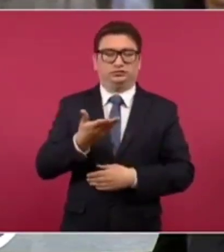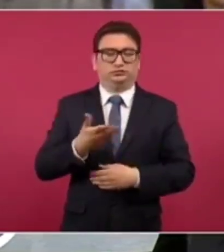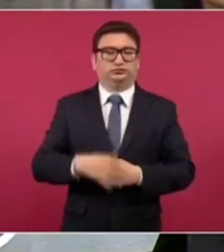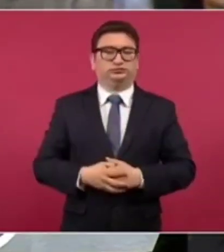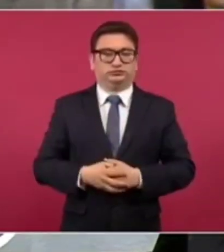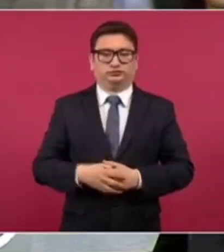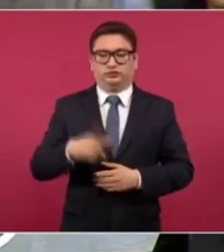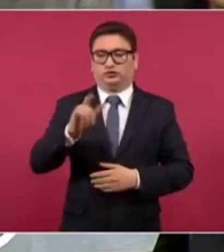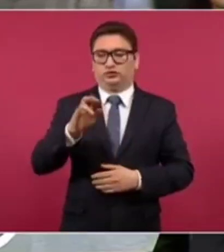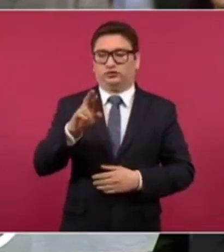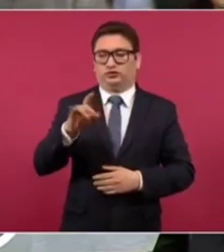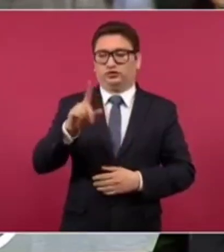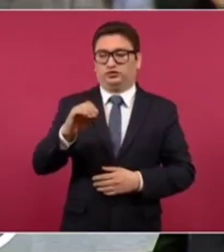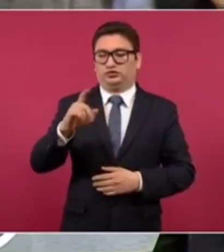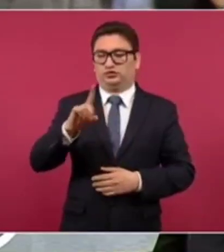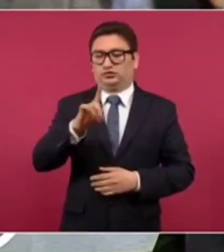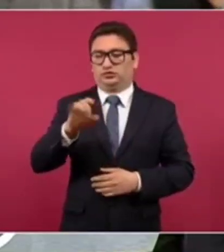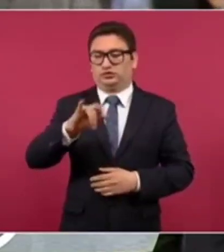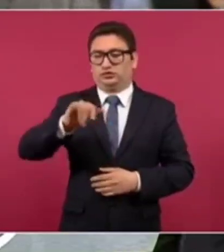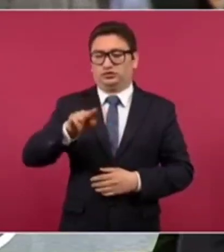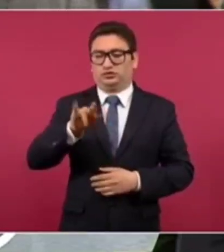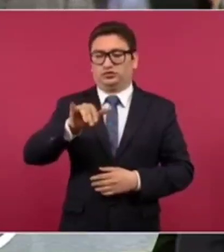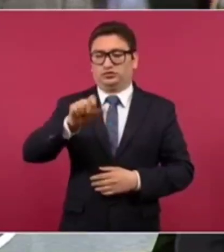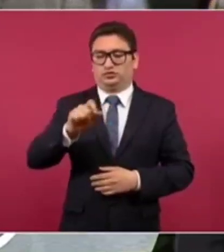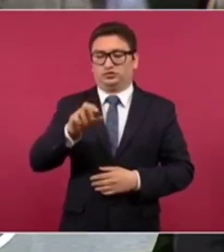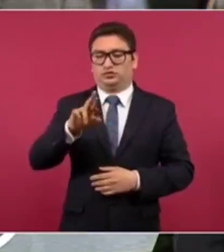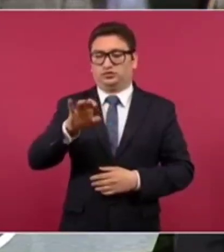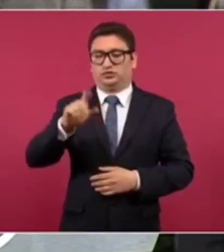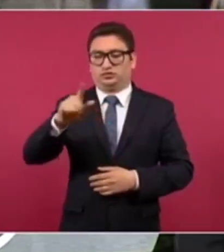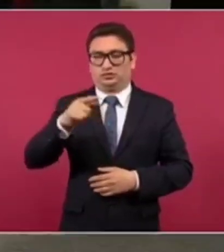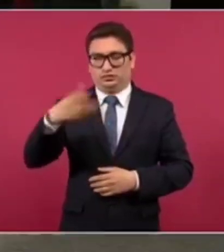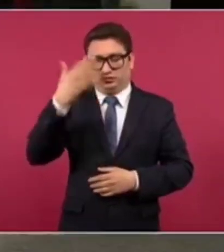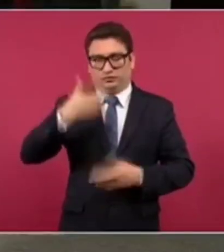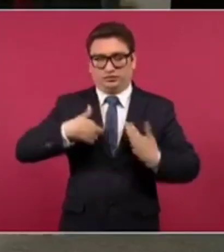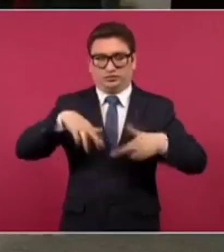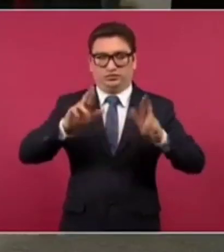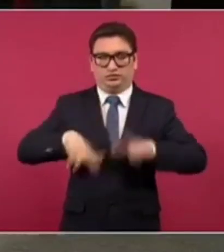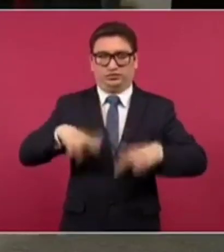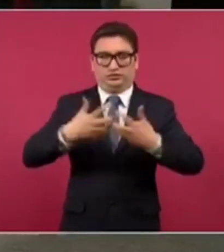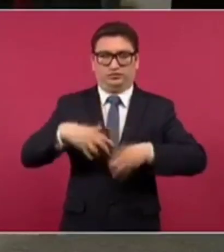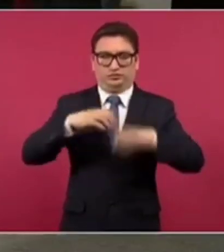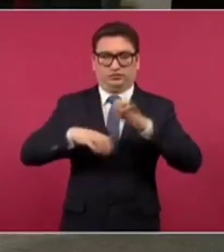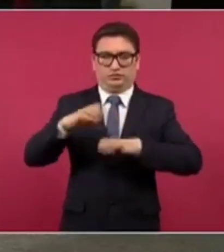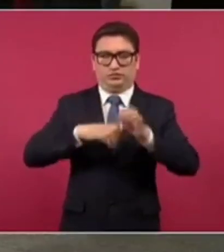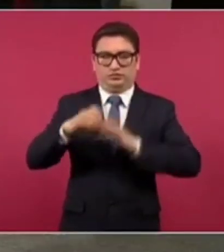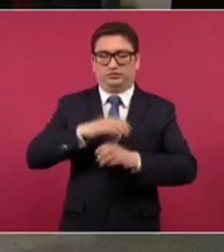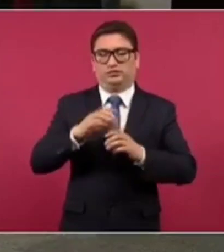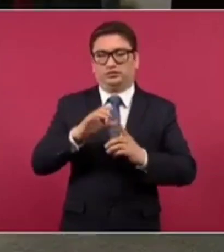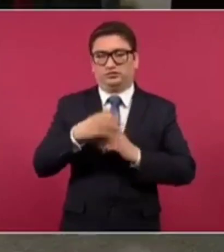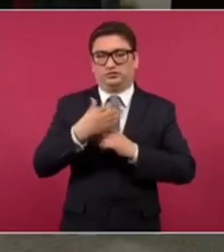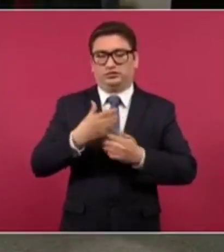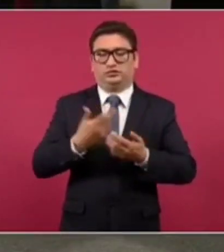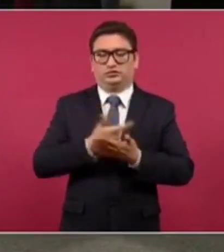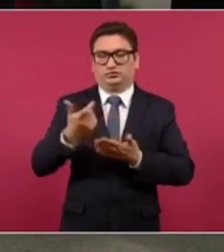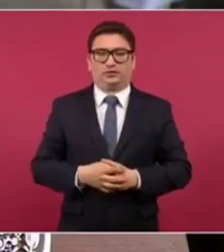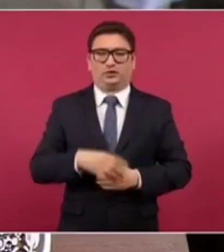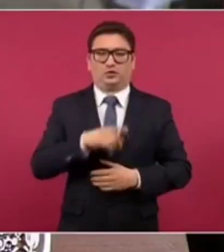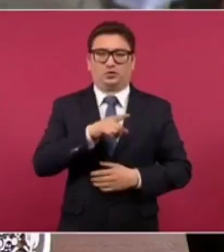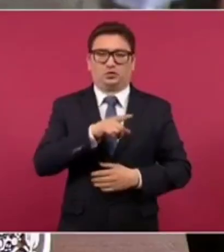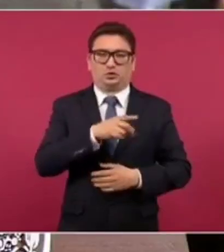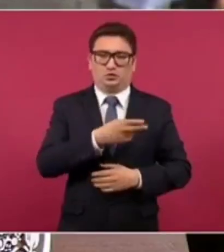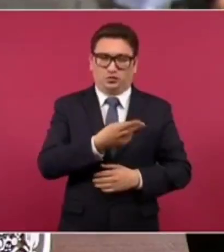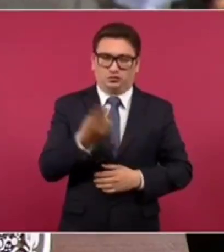a Lorenzo de Jesús Roel, vocero del sector empresarial en la Comisión Nacional de Salarios Mínimos.